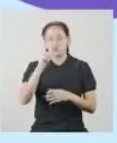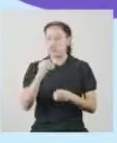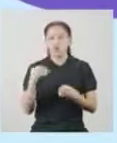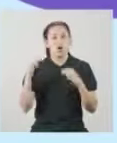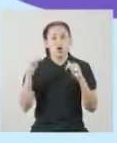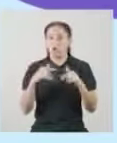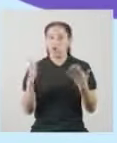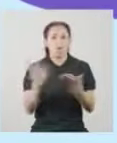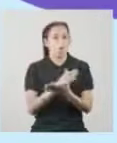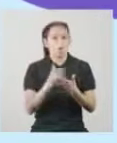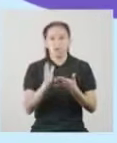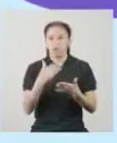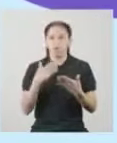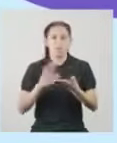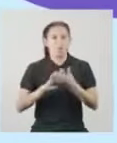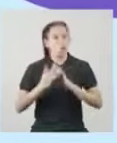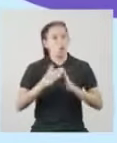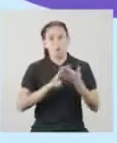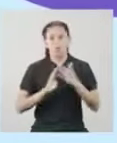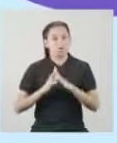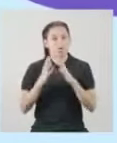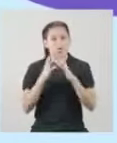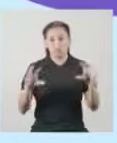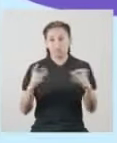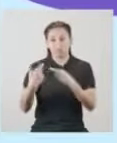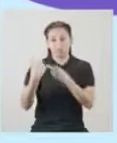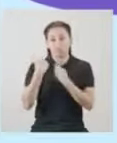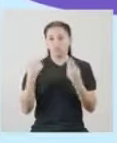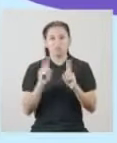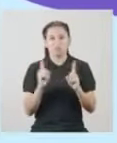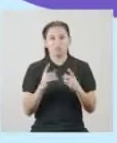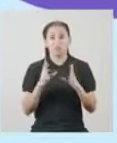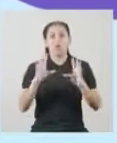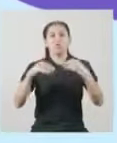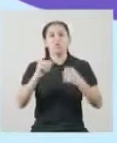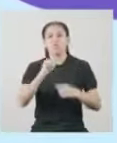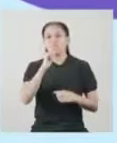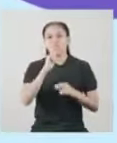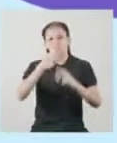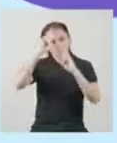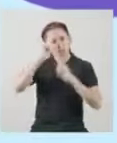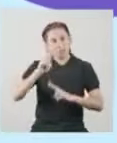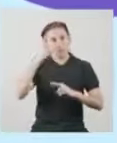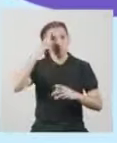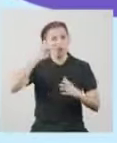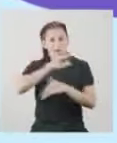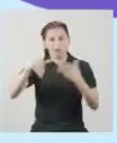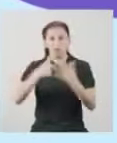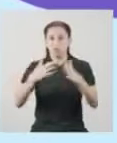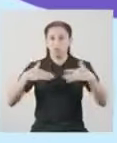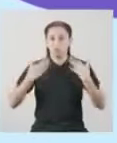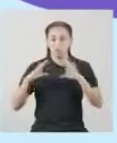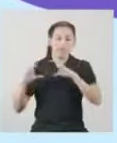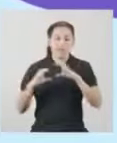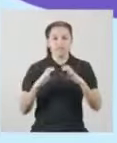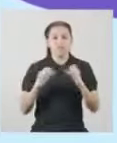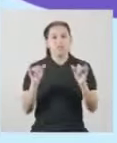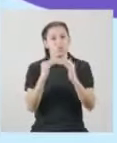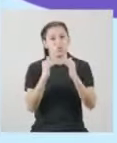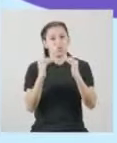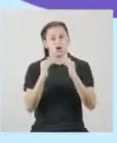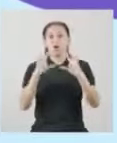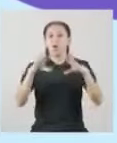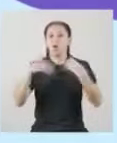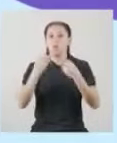una buena repartición de tareas en mi comunidad Ya que no existe el suficiente respeto para que todos puedan hacer lo que